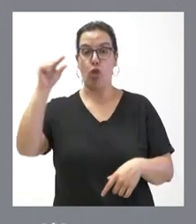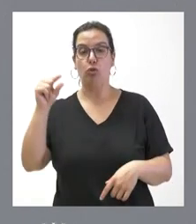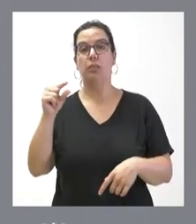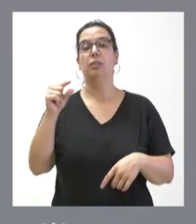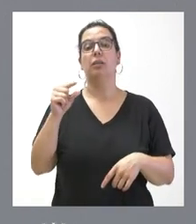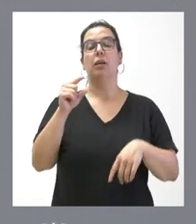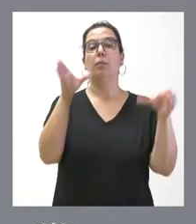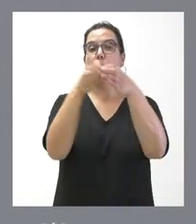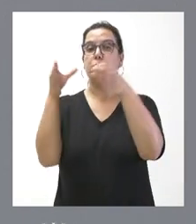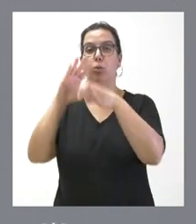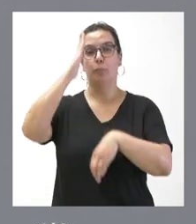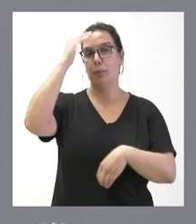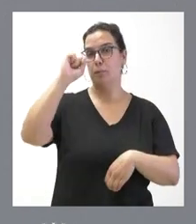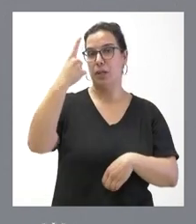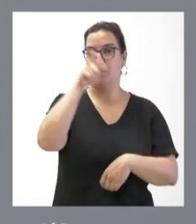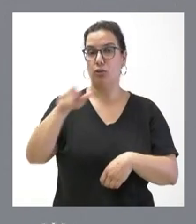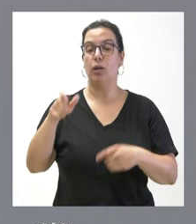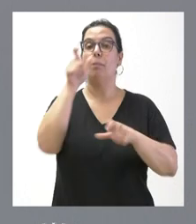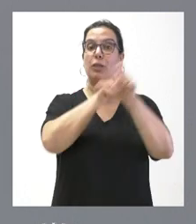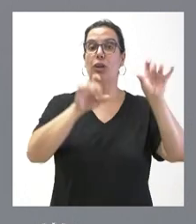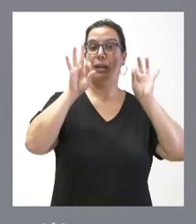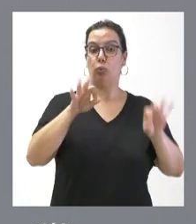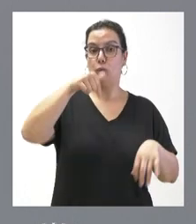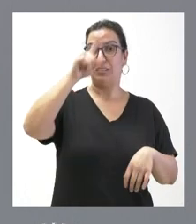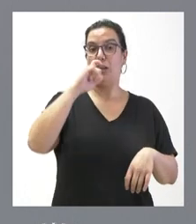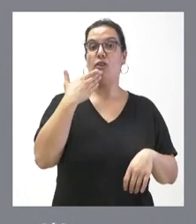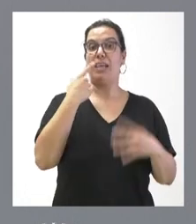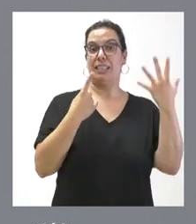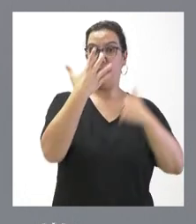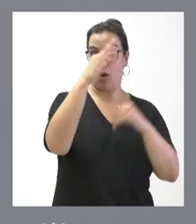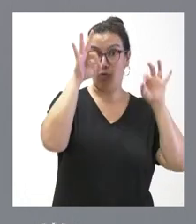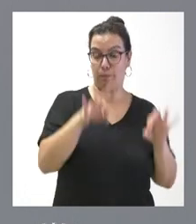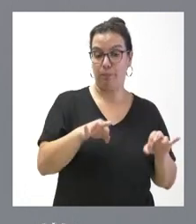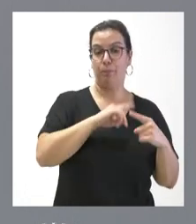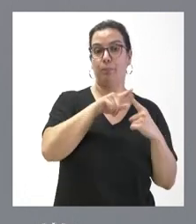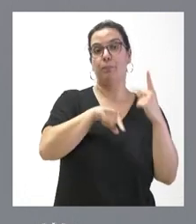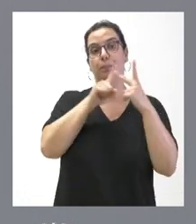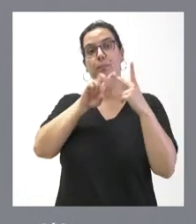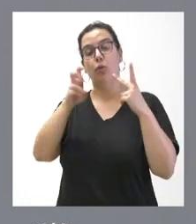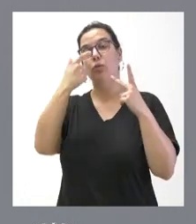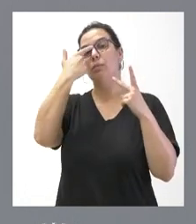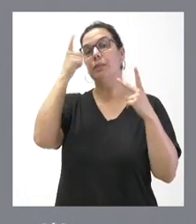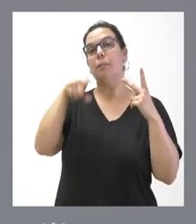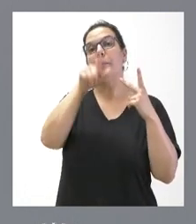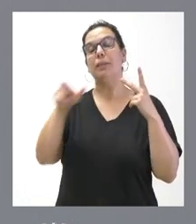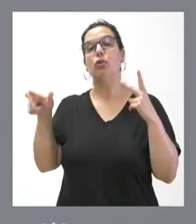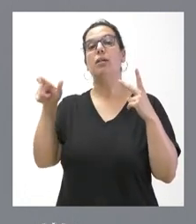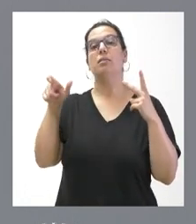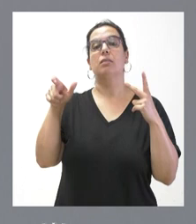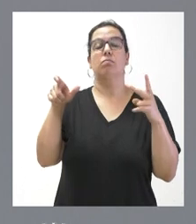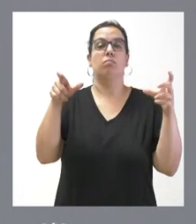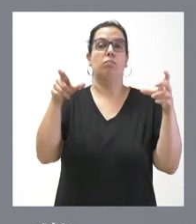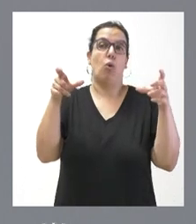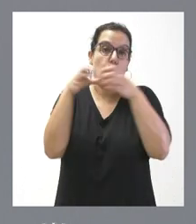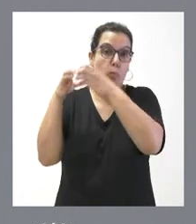colectivos, esencialmente, la población que cumple los 65 años a largo de 2023 y, además, aquellos otros grupos